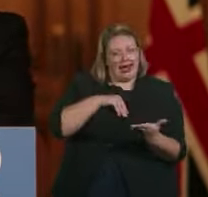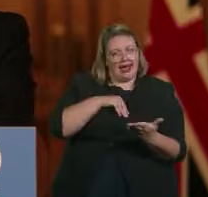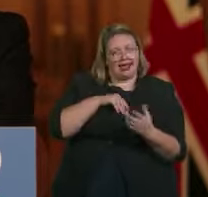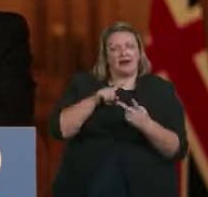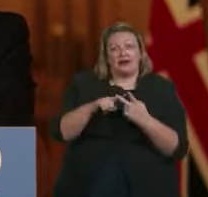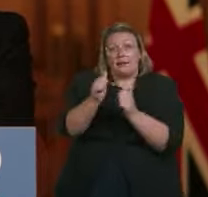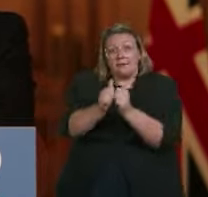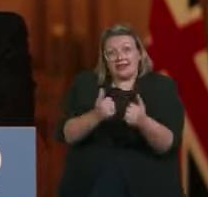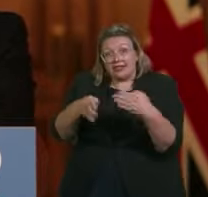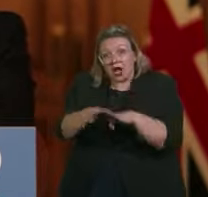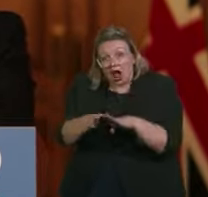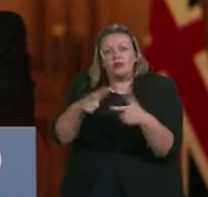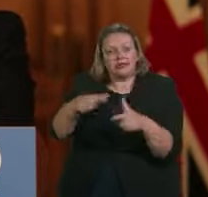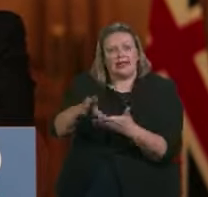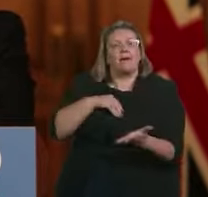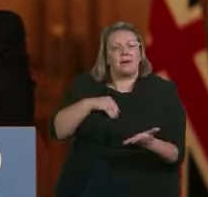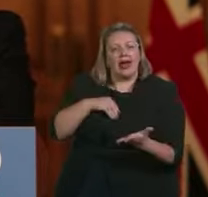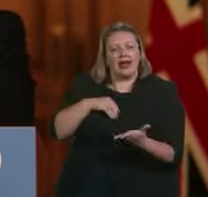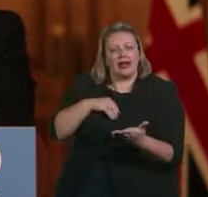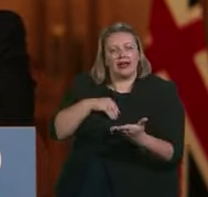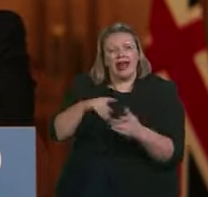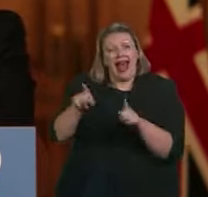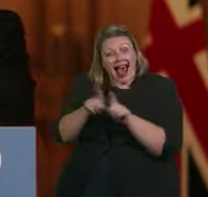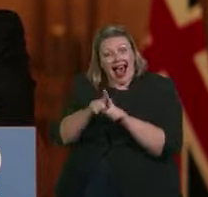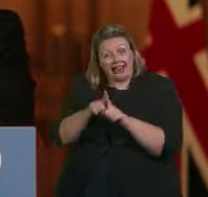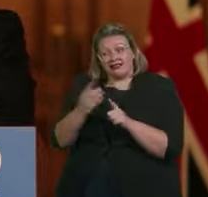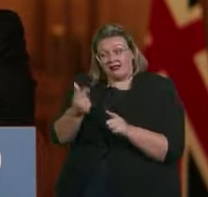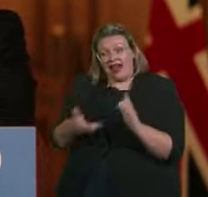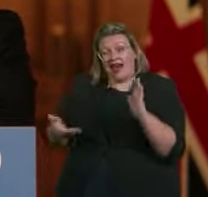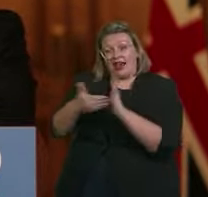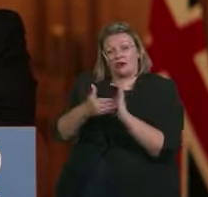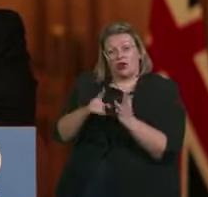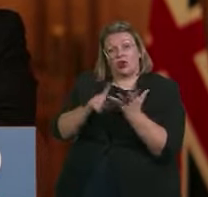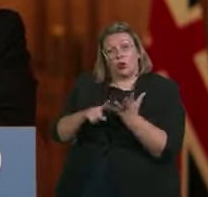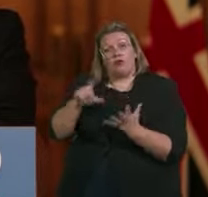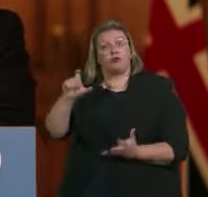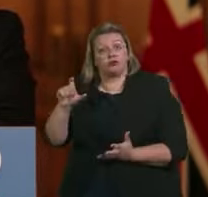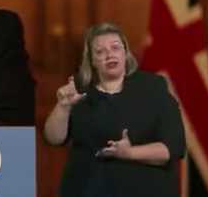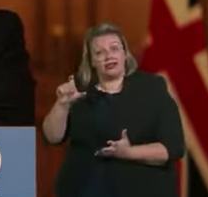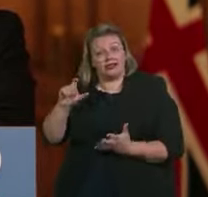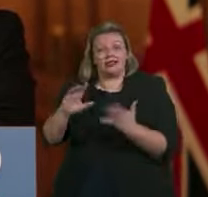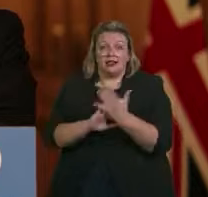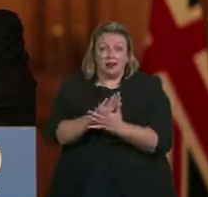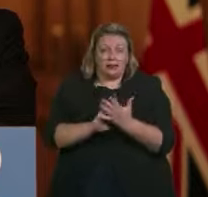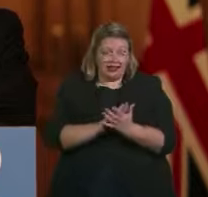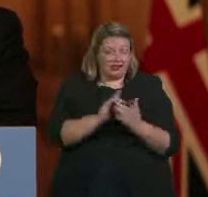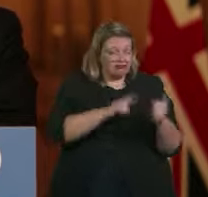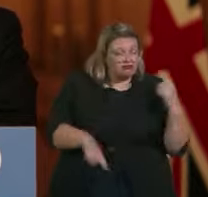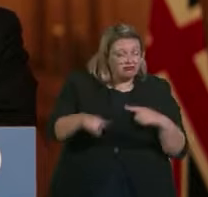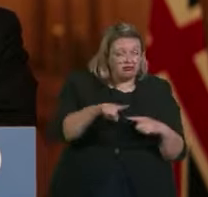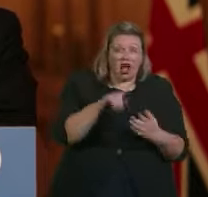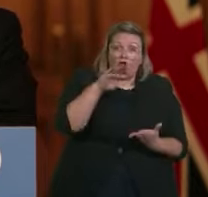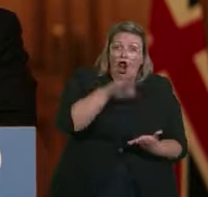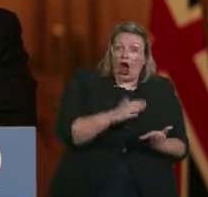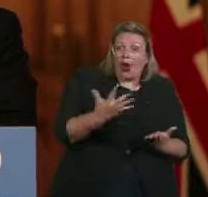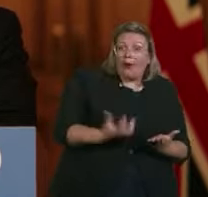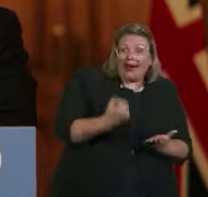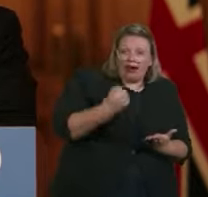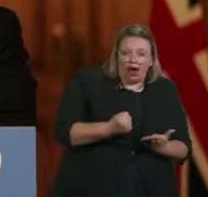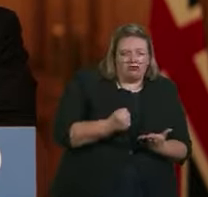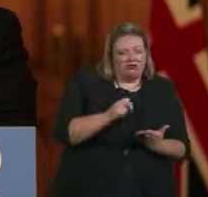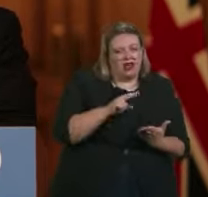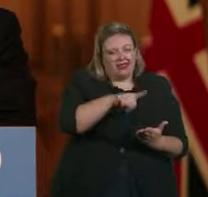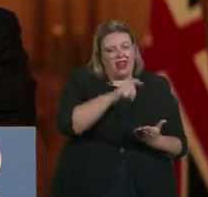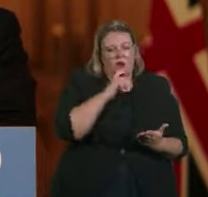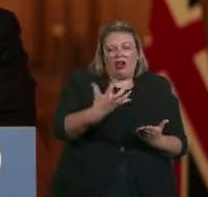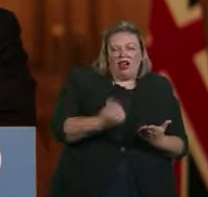el crédito universal, las personas de bajos ingresos recibirán al menos el 80% de sus ingresos normales. Hemos puesto